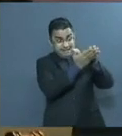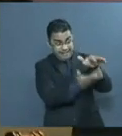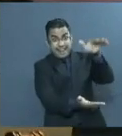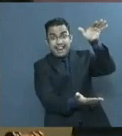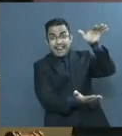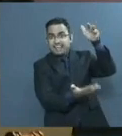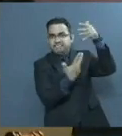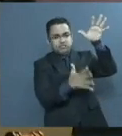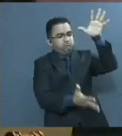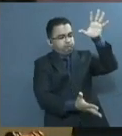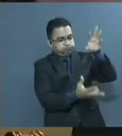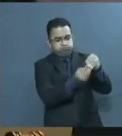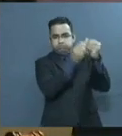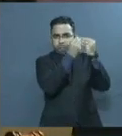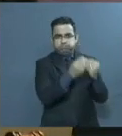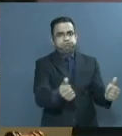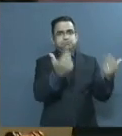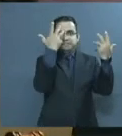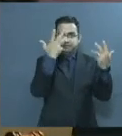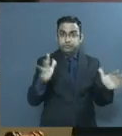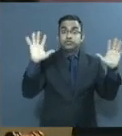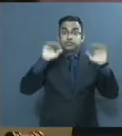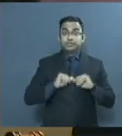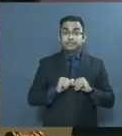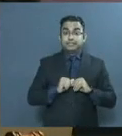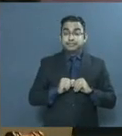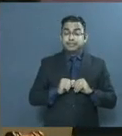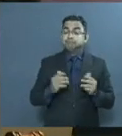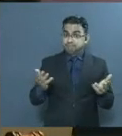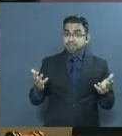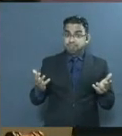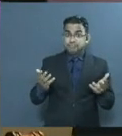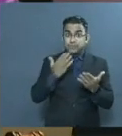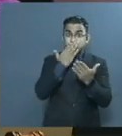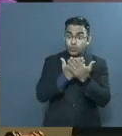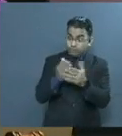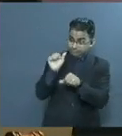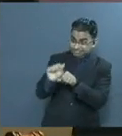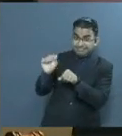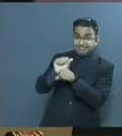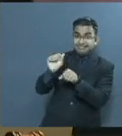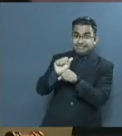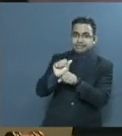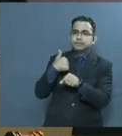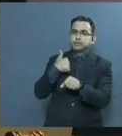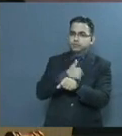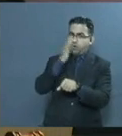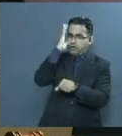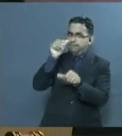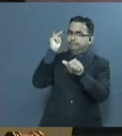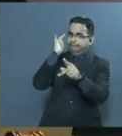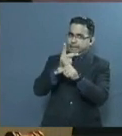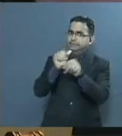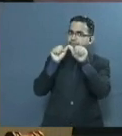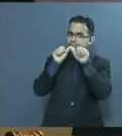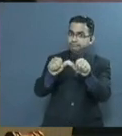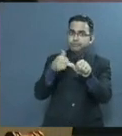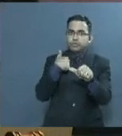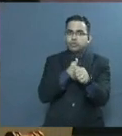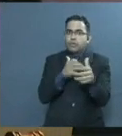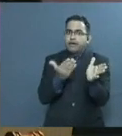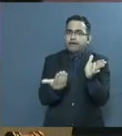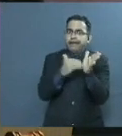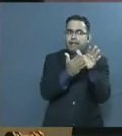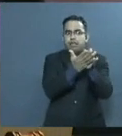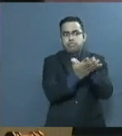sido puestas al día. Formalizaremos estas buenas prácticas para impedir que en el futuro volvamos a encontrarnos